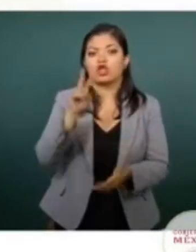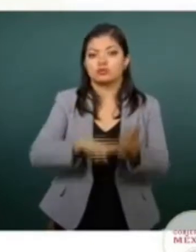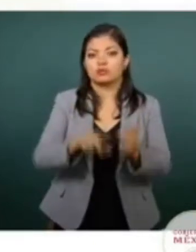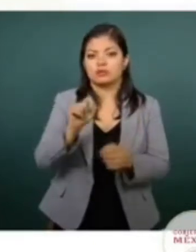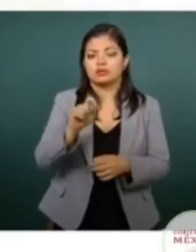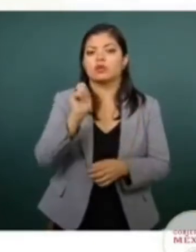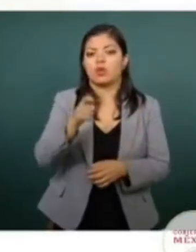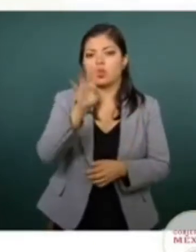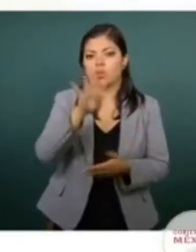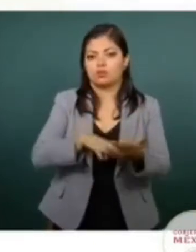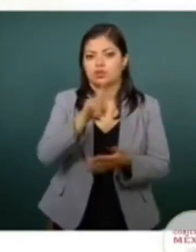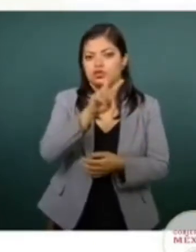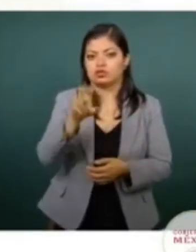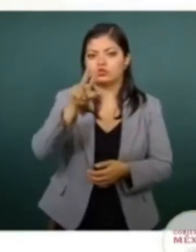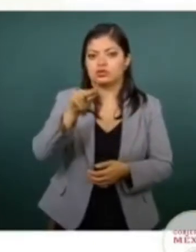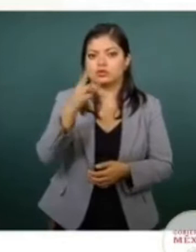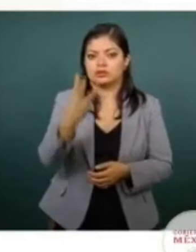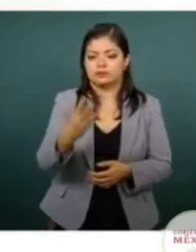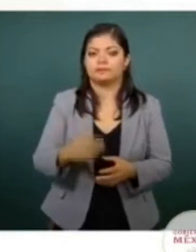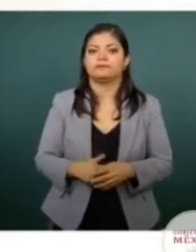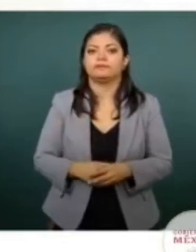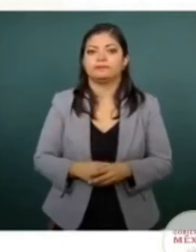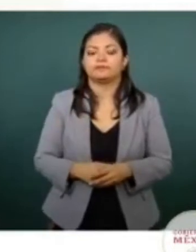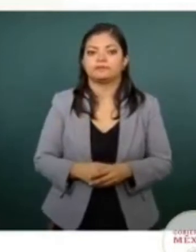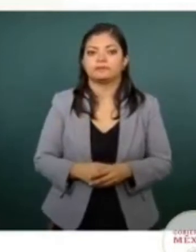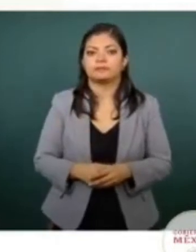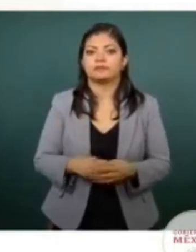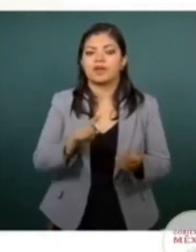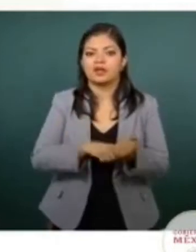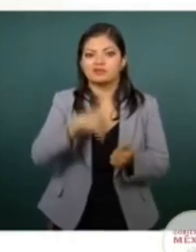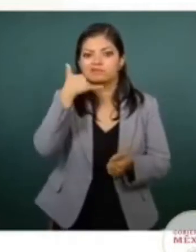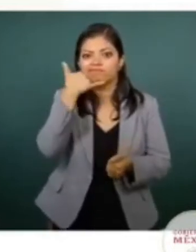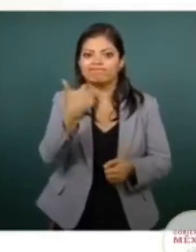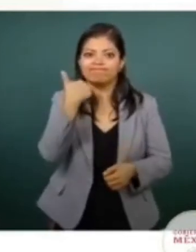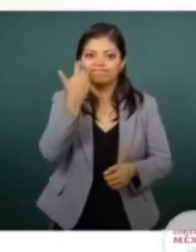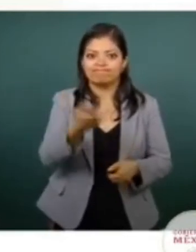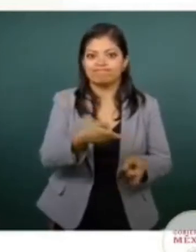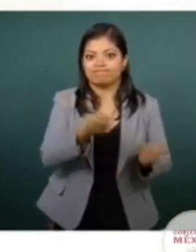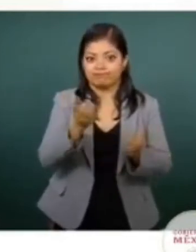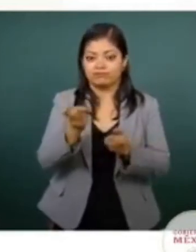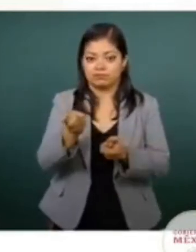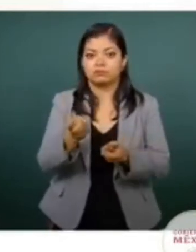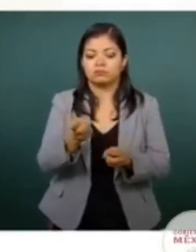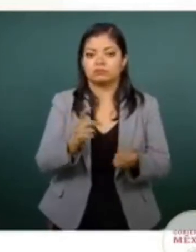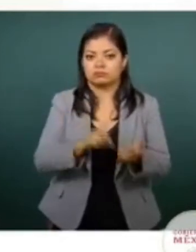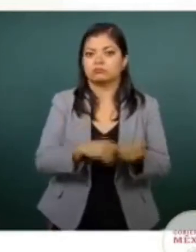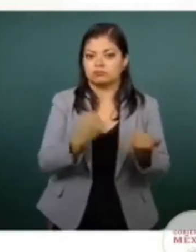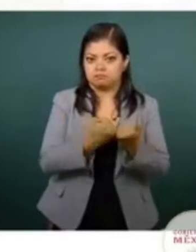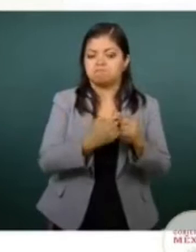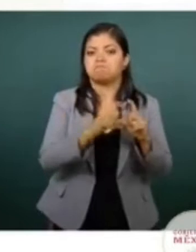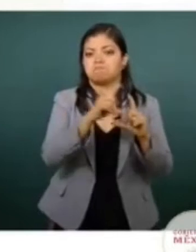cuatro mil 283. En extorsiones, también tiene esa misma tendencia.